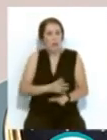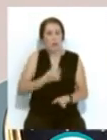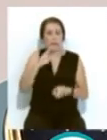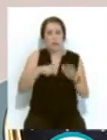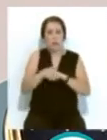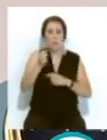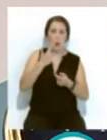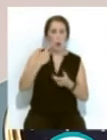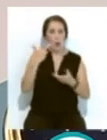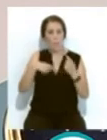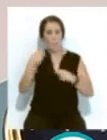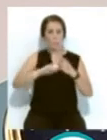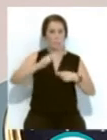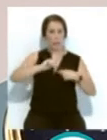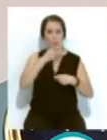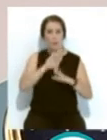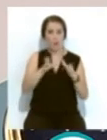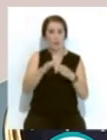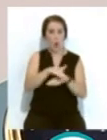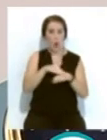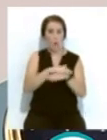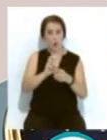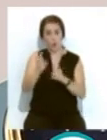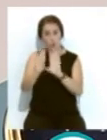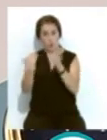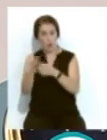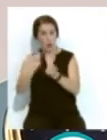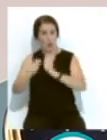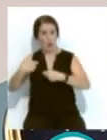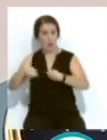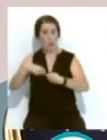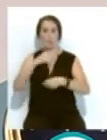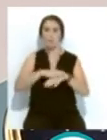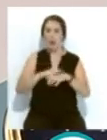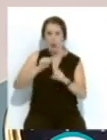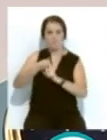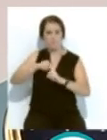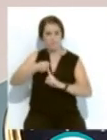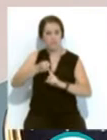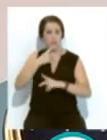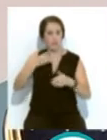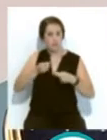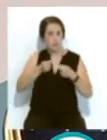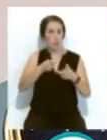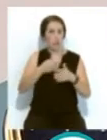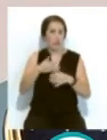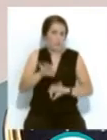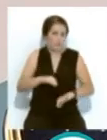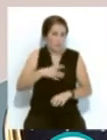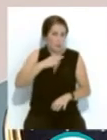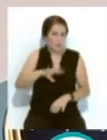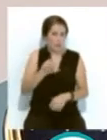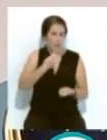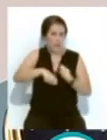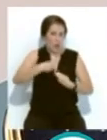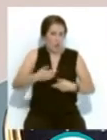especie de pataleta del equipo de gobierno... ...que estaba negociándolo con otro grupo y que para presionar ha introducido... ...como no, la posibilidad